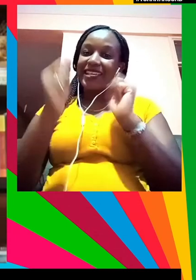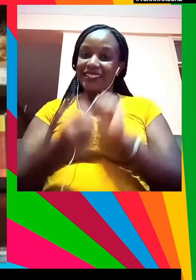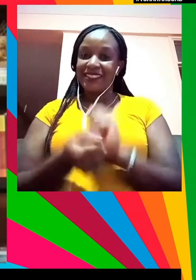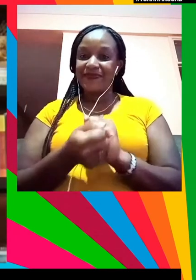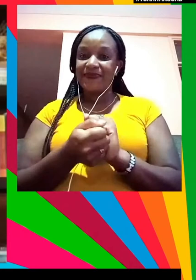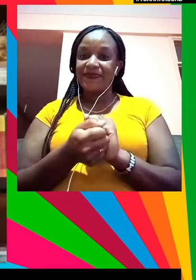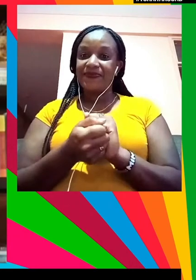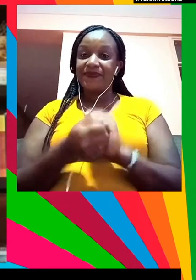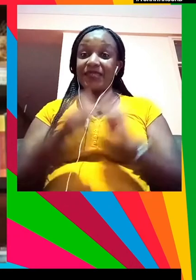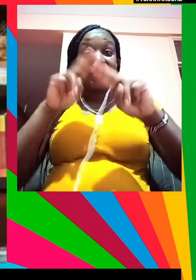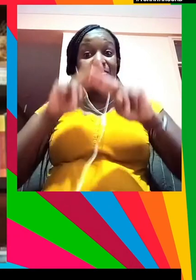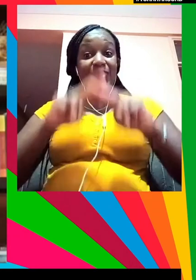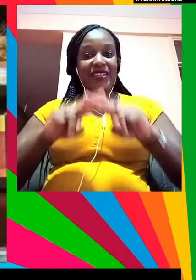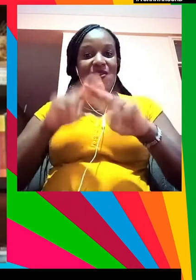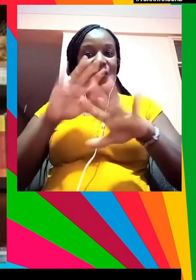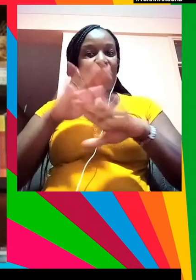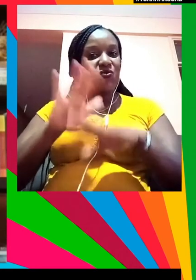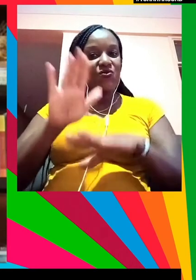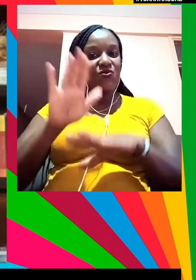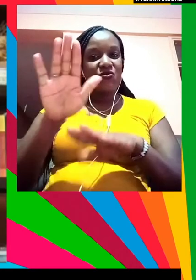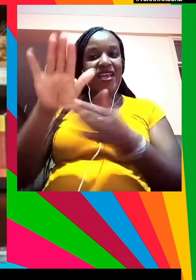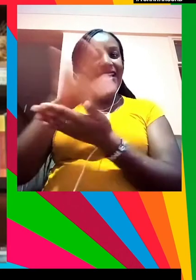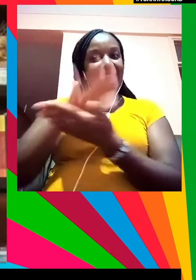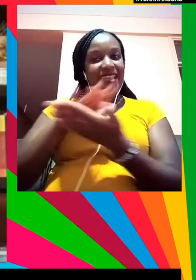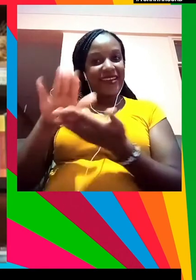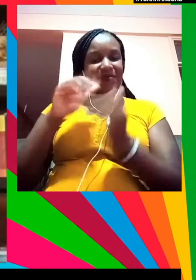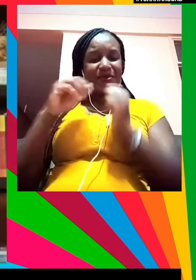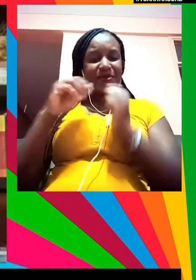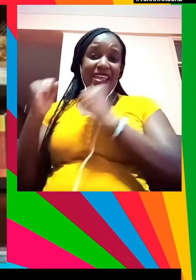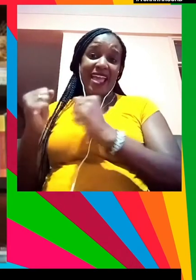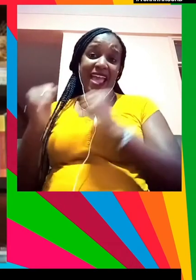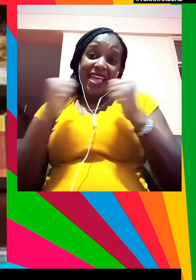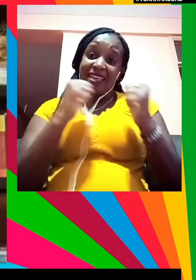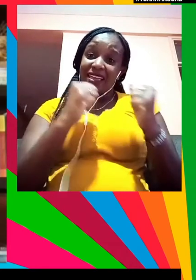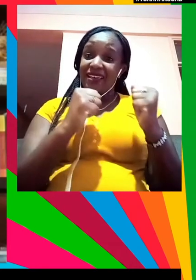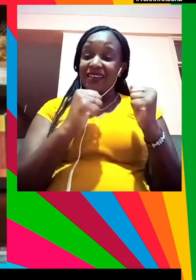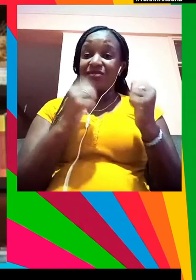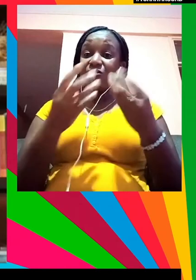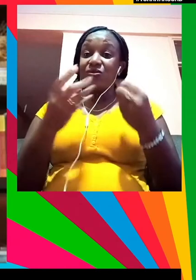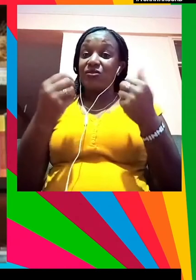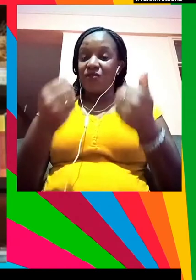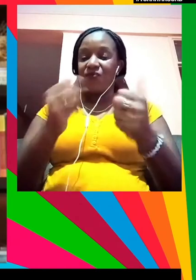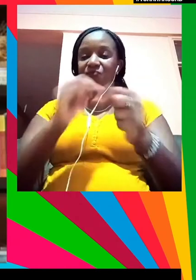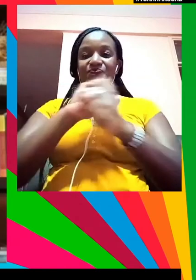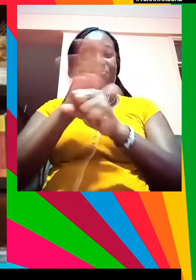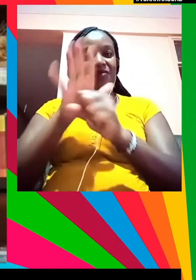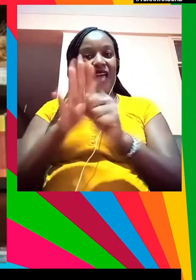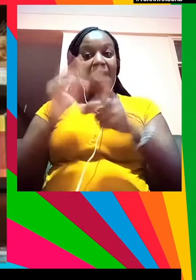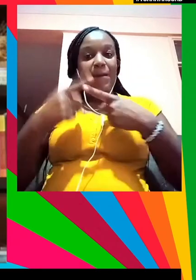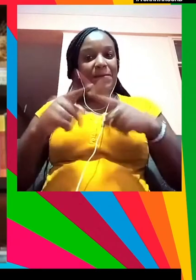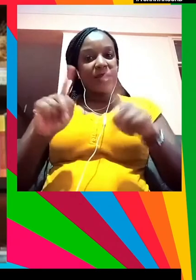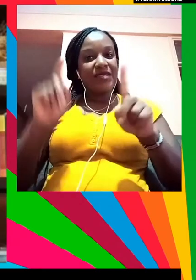las cosas pueden cambiar. Y según donde estemos, puede ser difícil ignorar la pandemia, pero hemos de reconstruir el mundo,